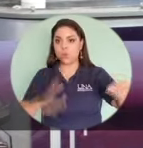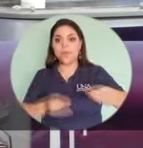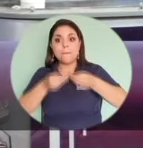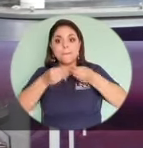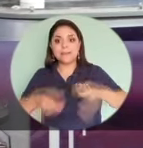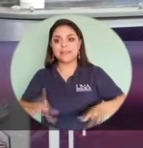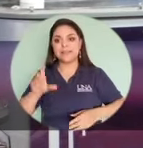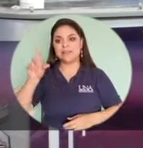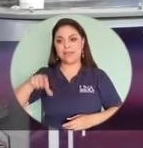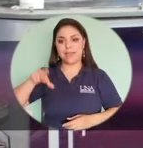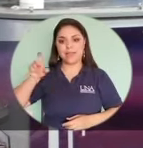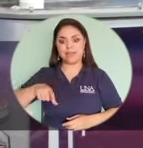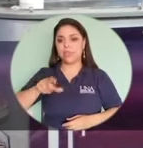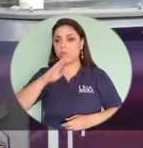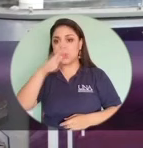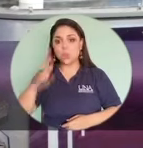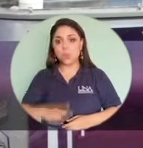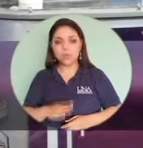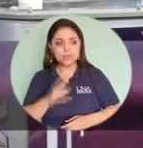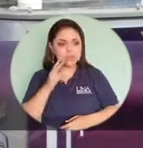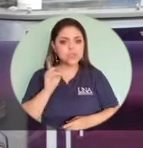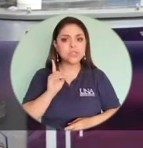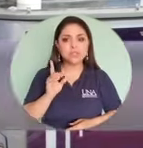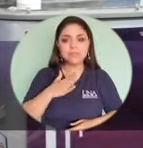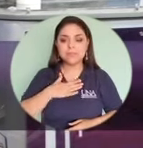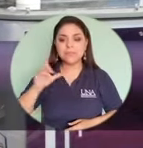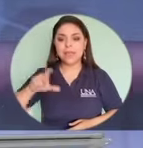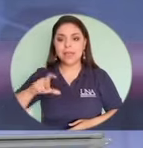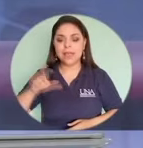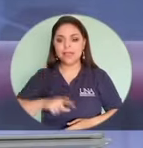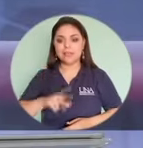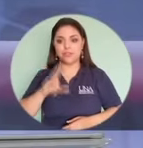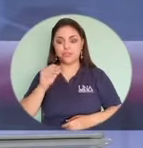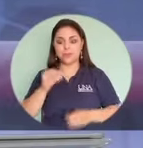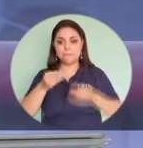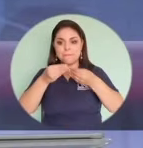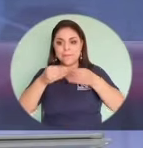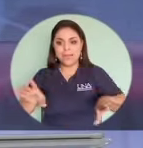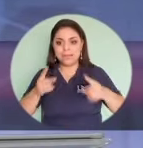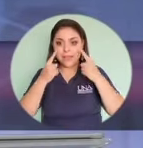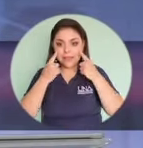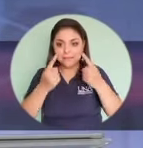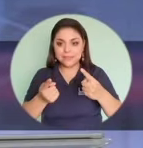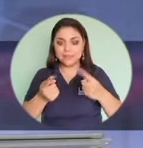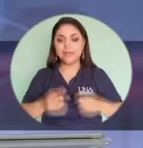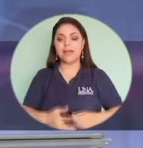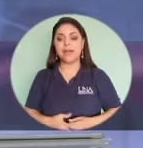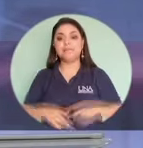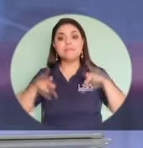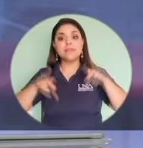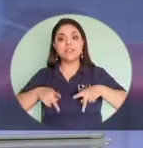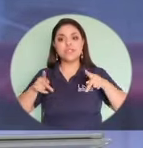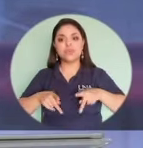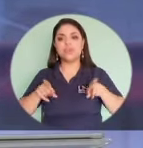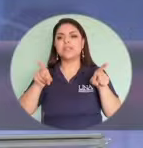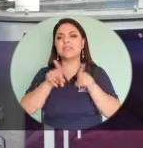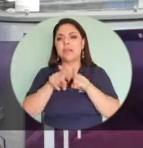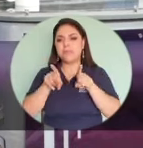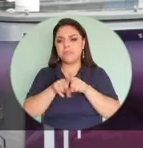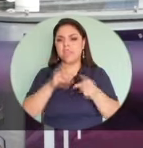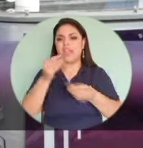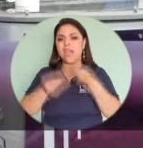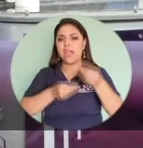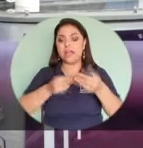nunca perder esa tarjeta, nunca perderla de vista. Y algo que la gente acostumbra hacer, que es